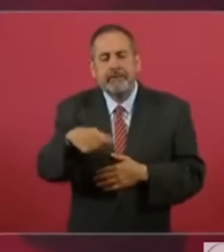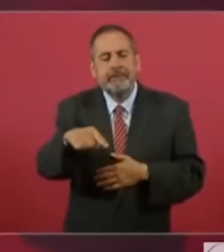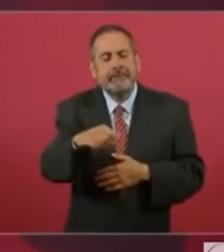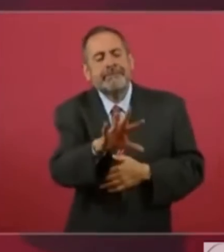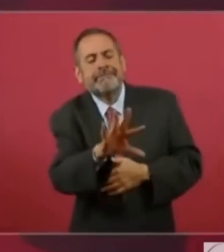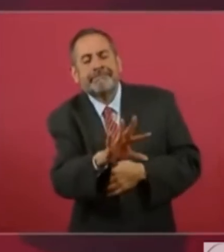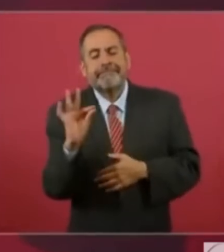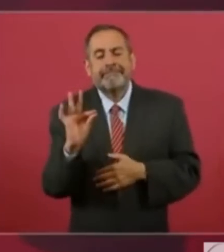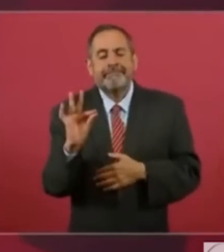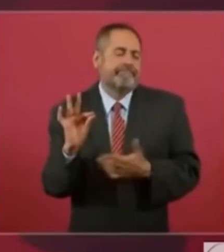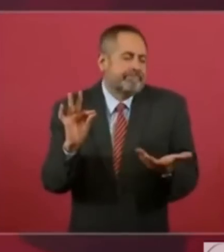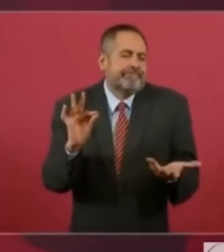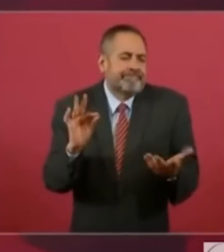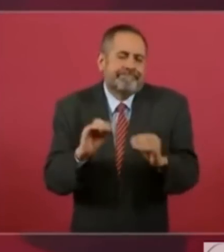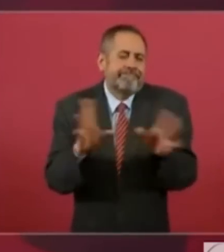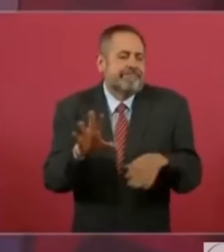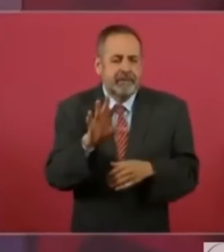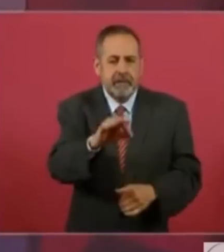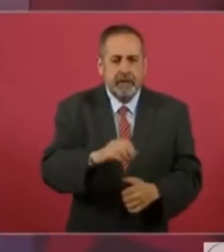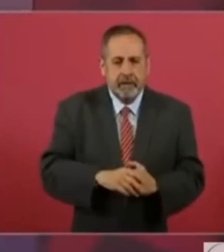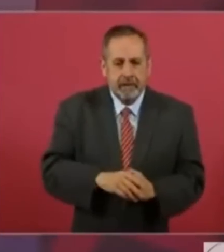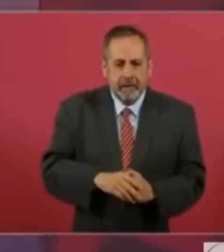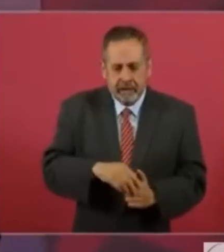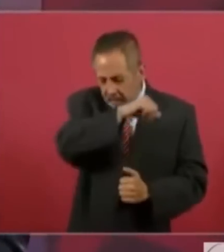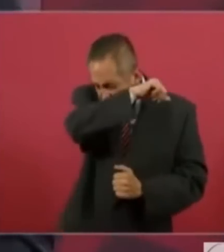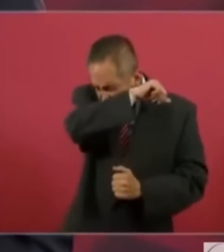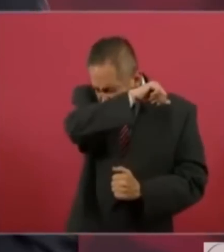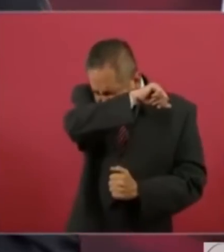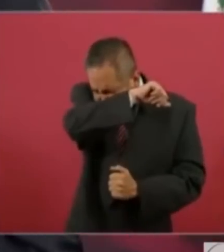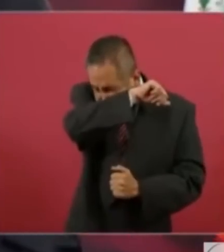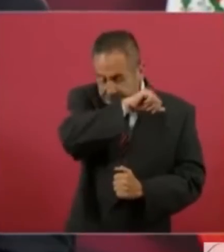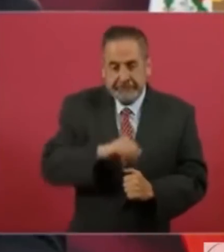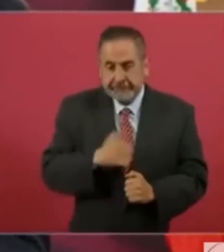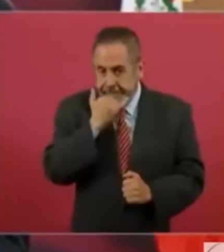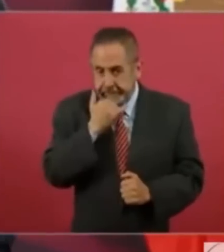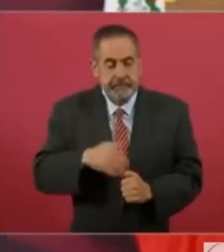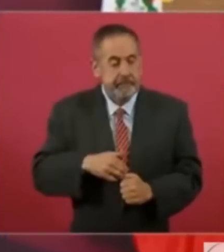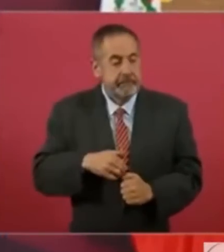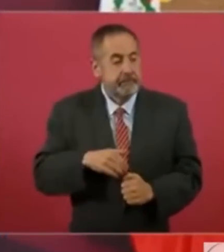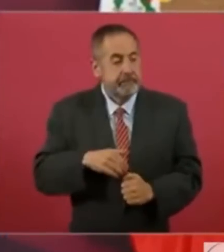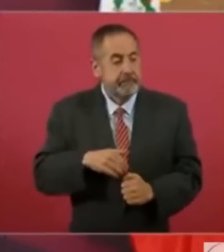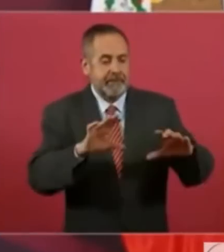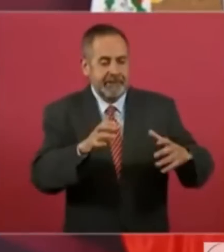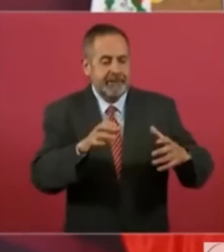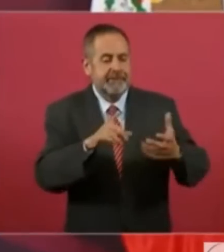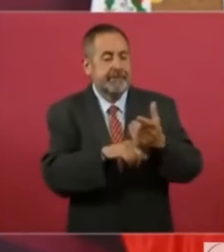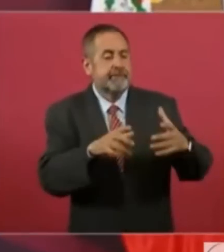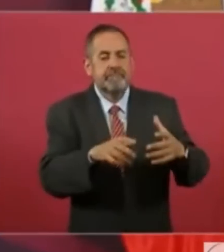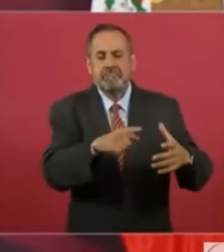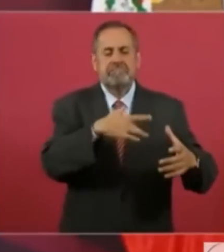los que se sentían dueños de México